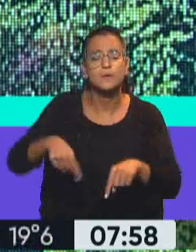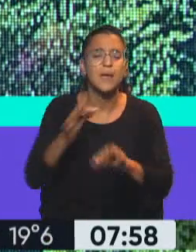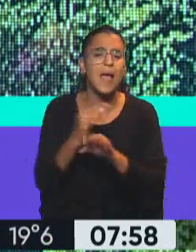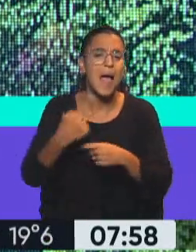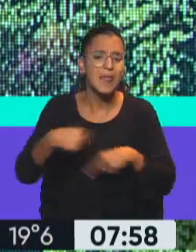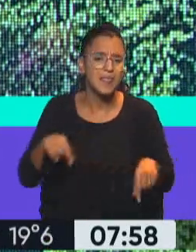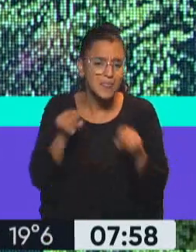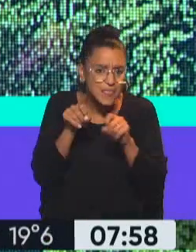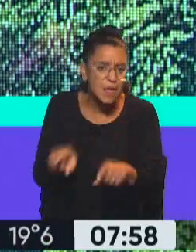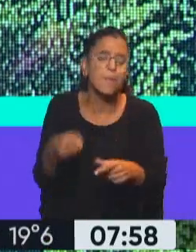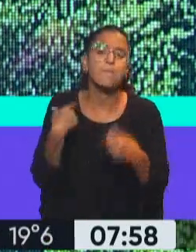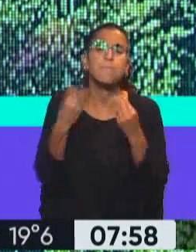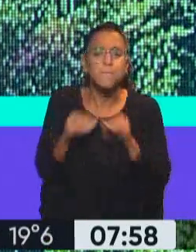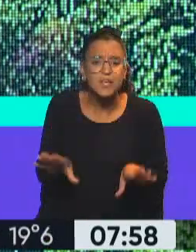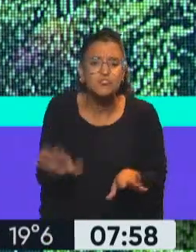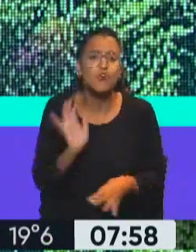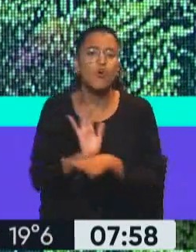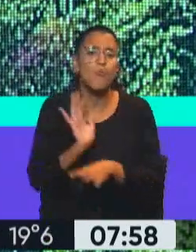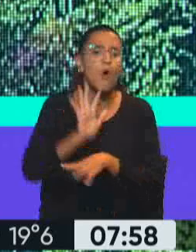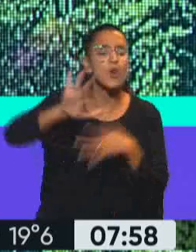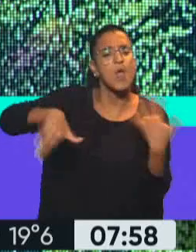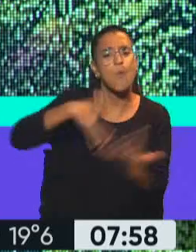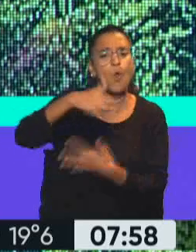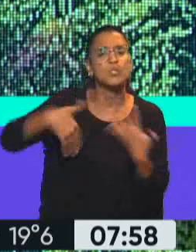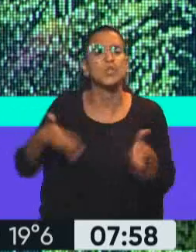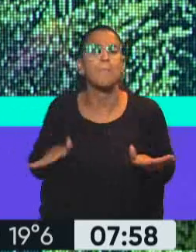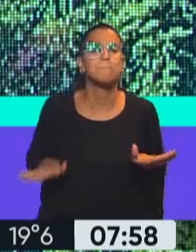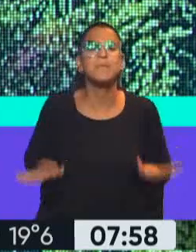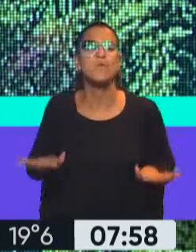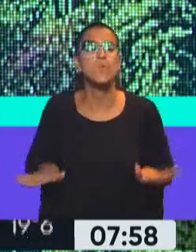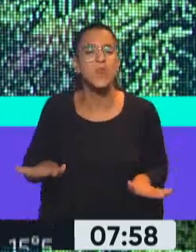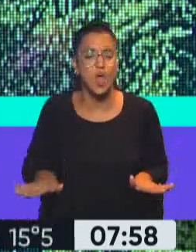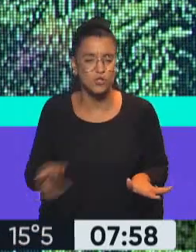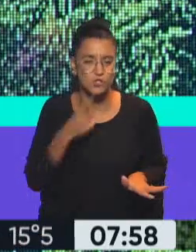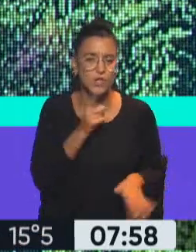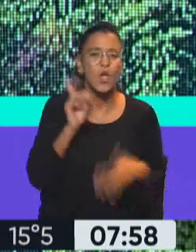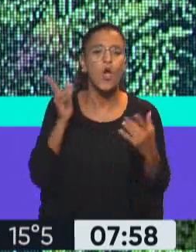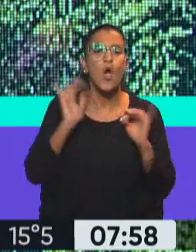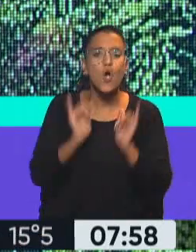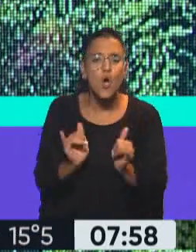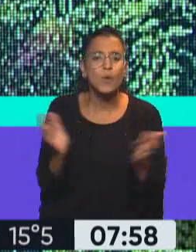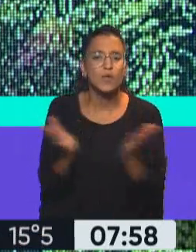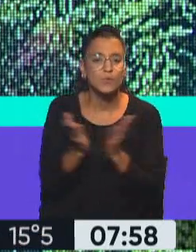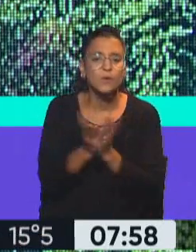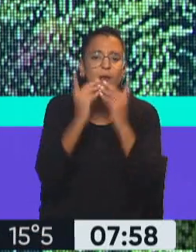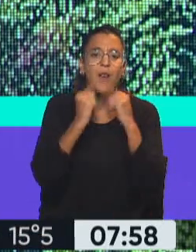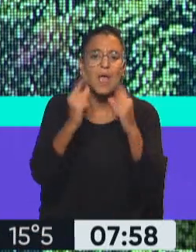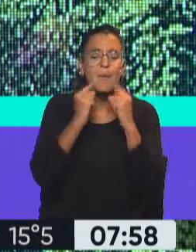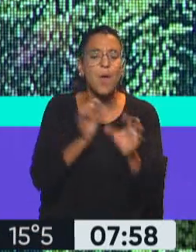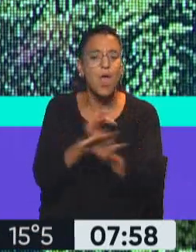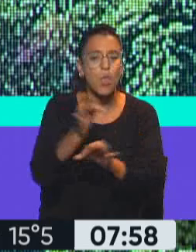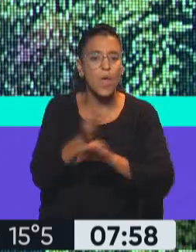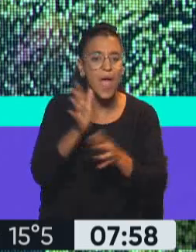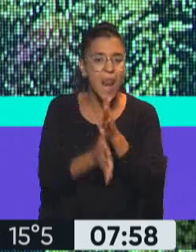característica. Empezó con la revolución de los pingüinos, esa revolución de los jóvenes estudiantes que reclamaban por una